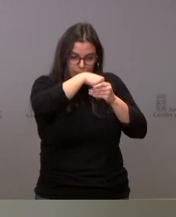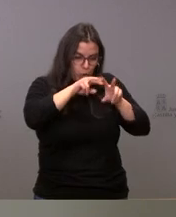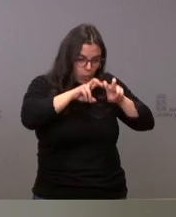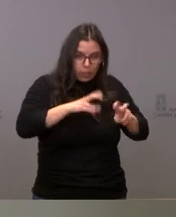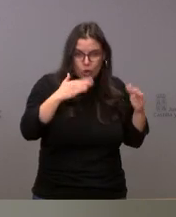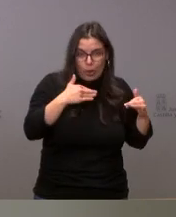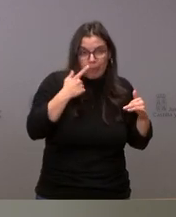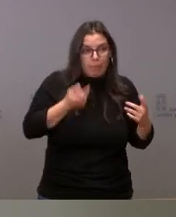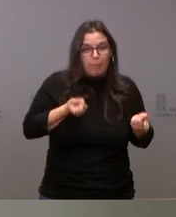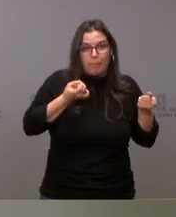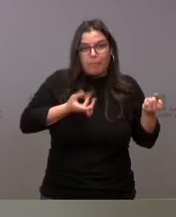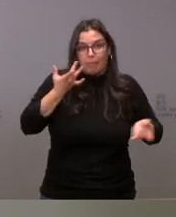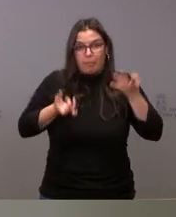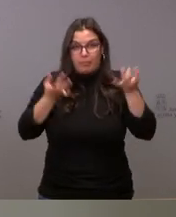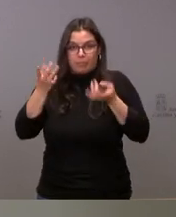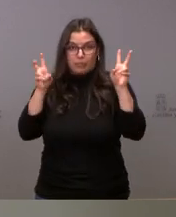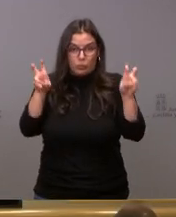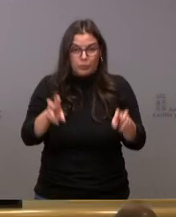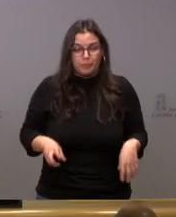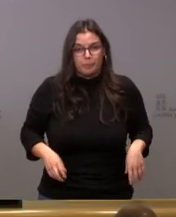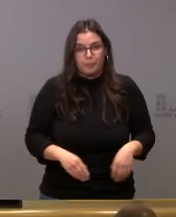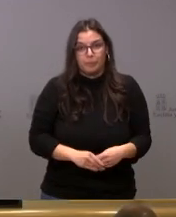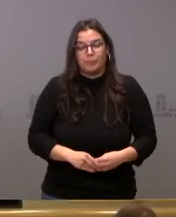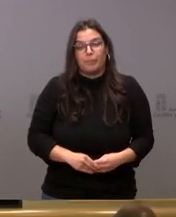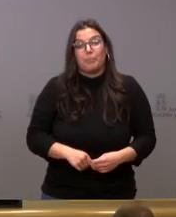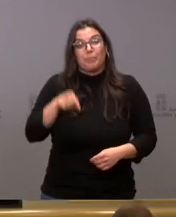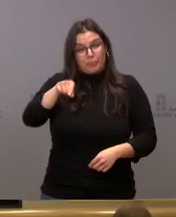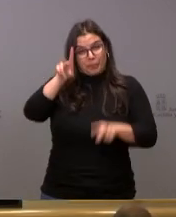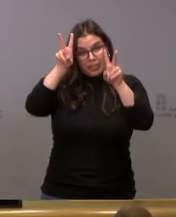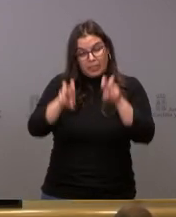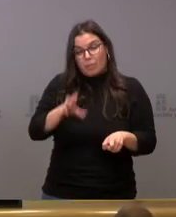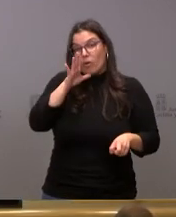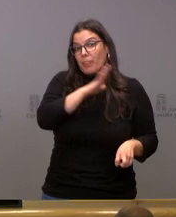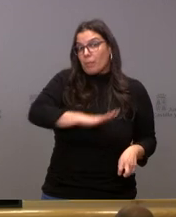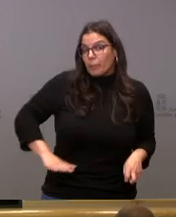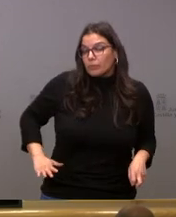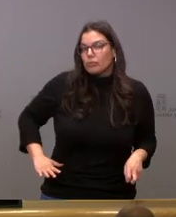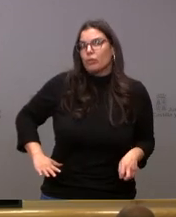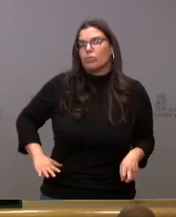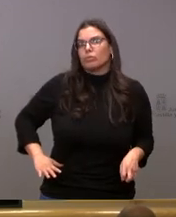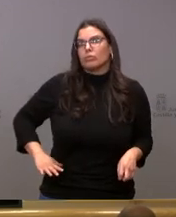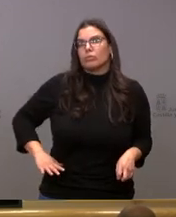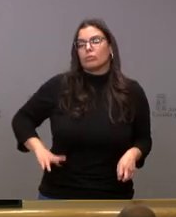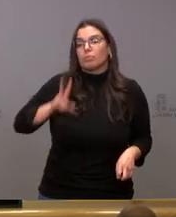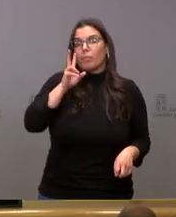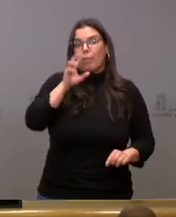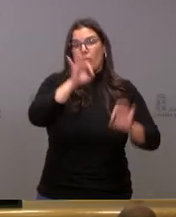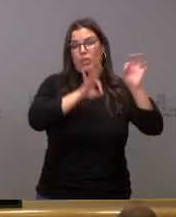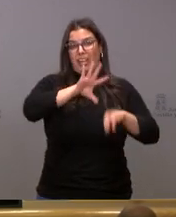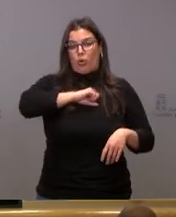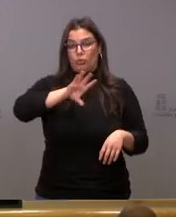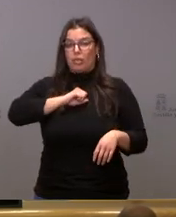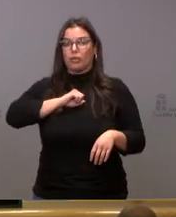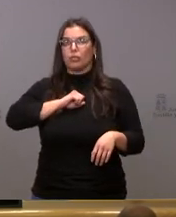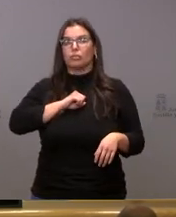aprendiendo de él pues continuamente. Sí, sobre este asunto de momento, bueno, dado al nivel de contagios hay una disminución